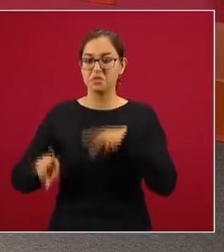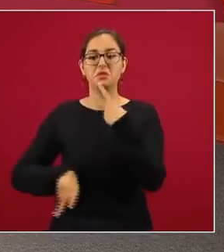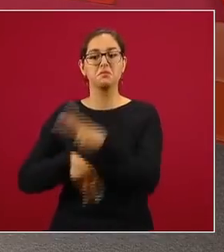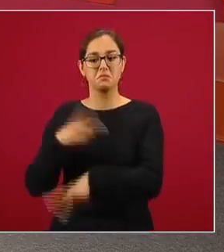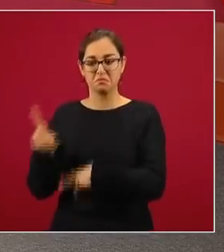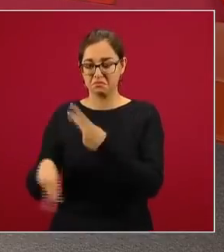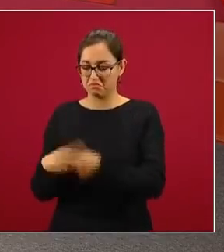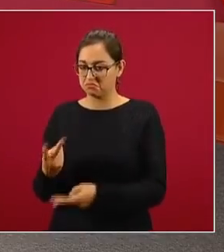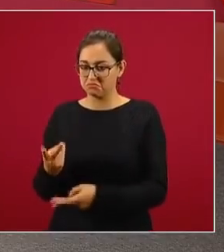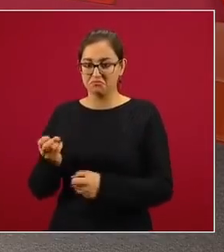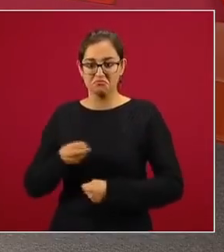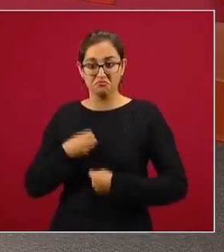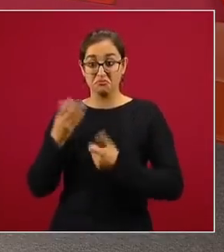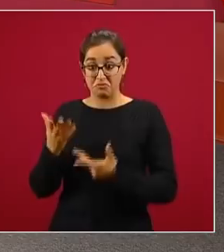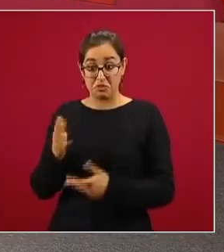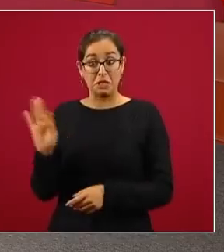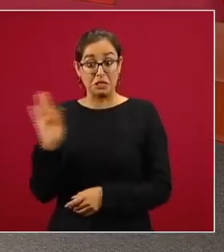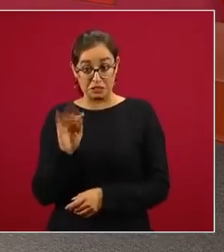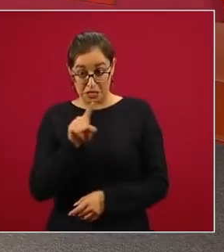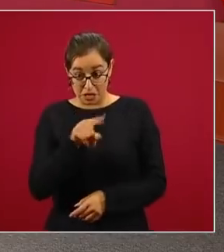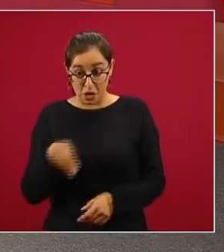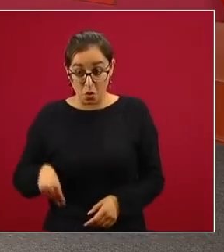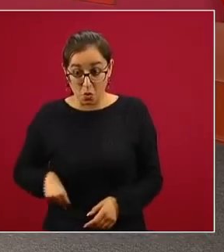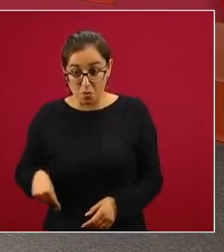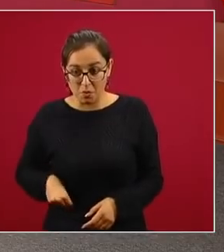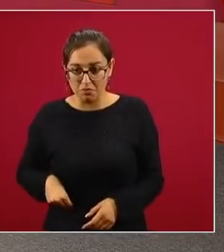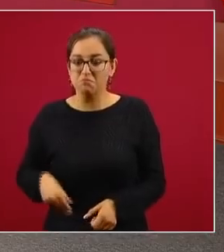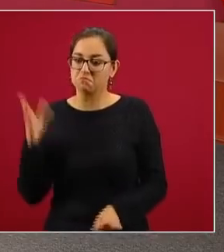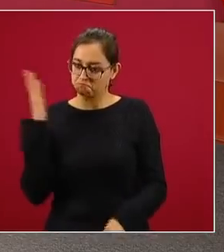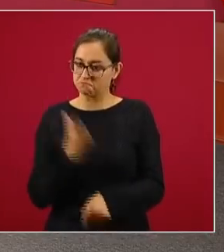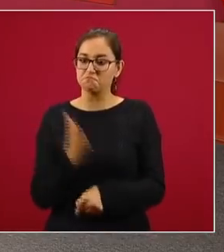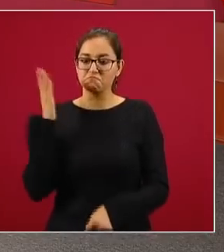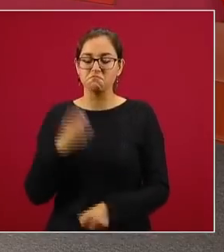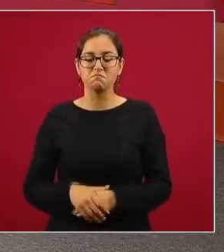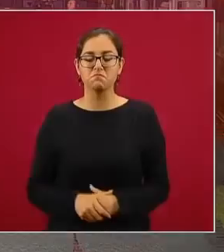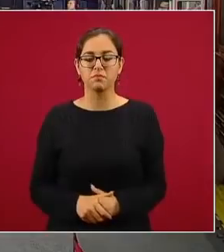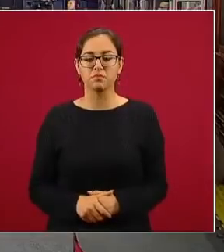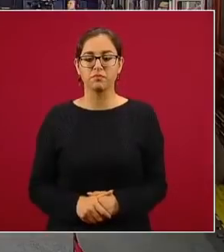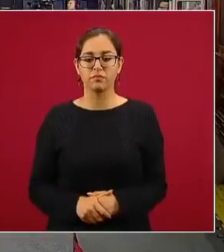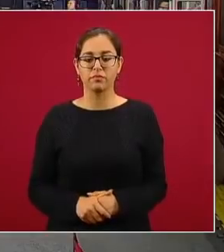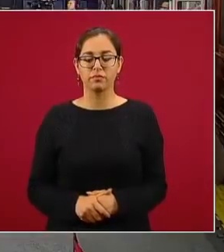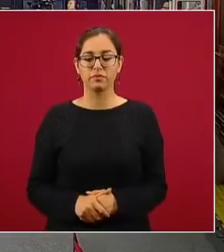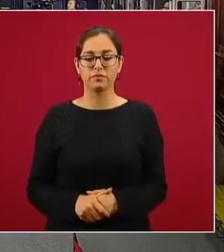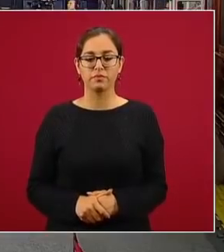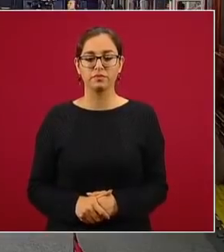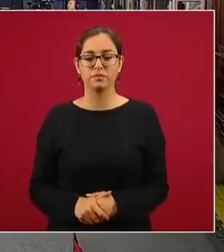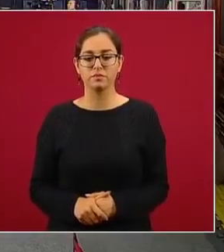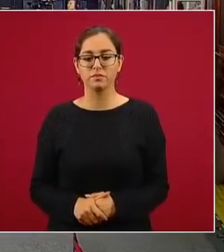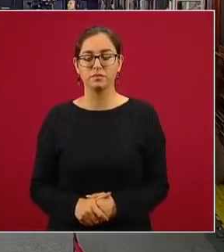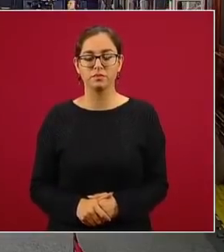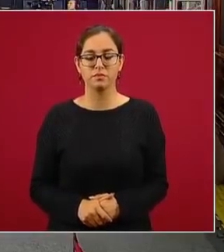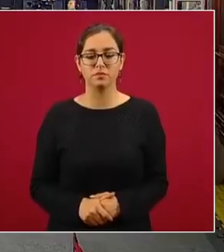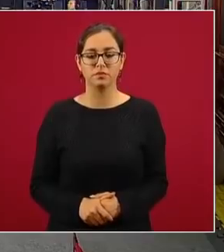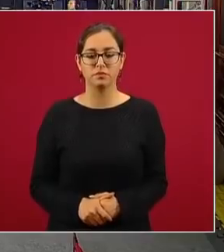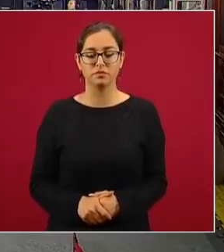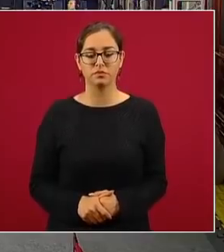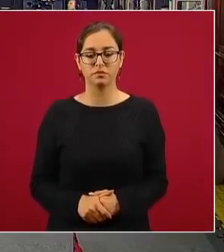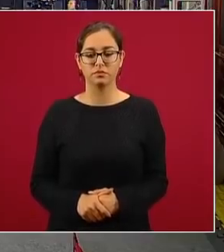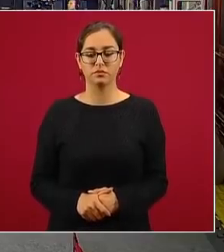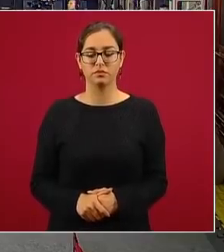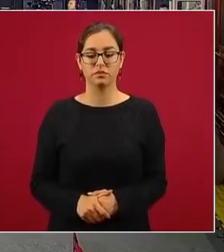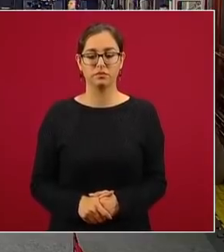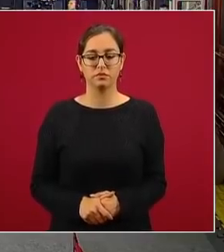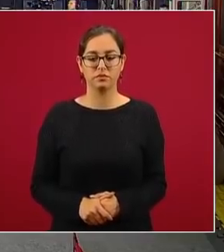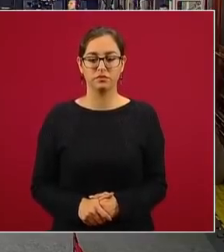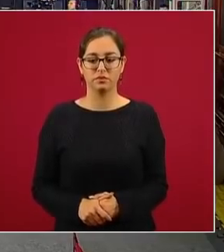declarar y se va a castigar a los responsables. ¿Cuántas personas están siendo llamadas a la Guardia Nacional para